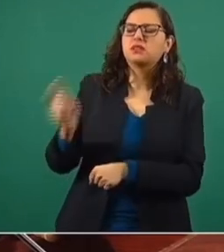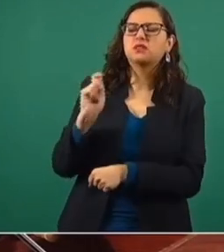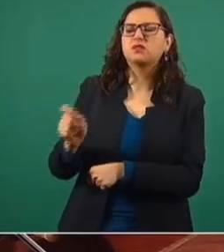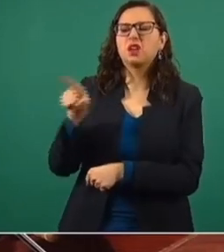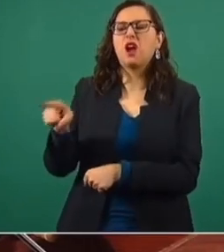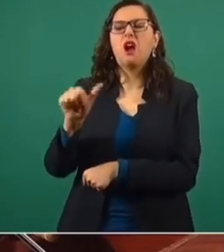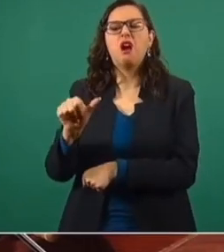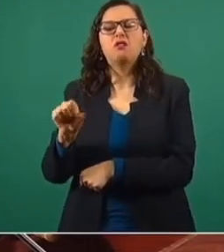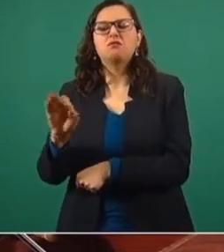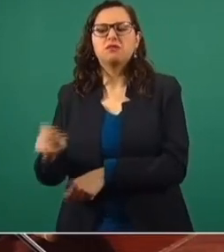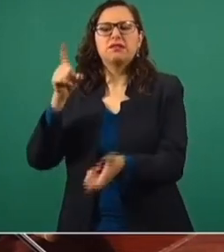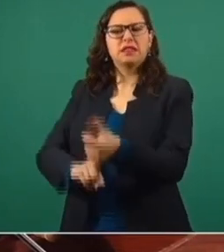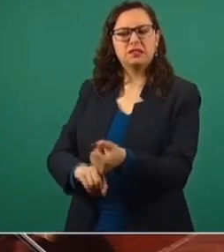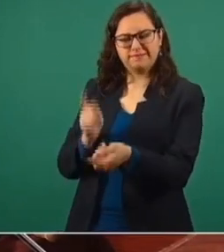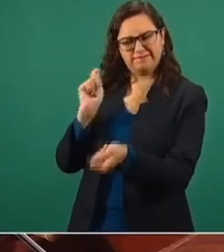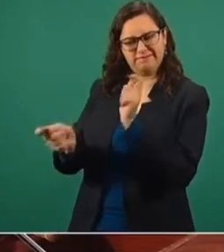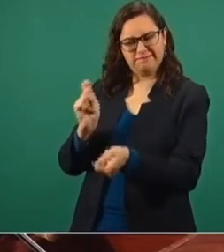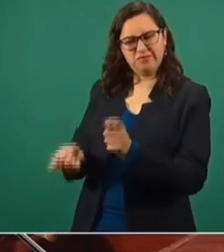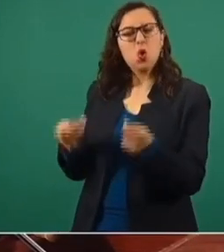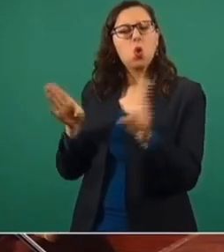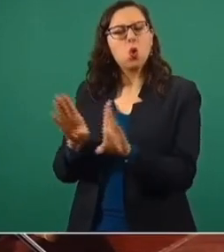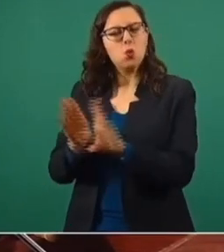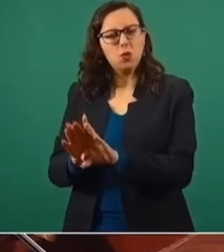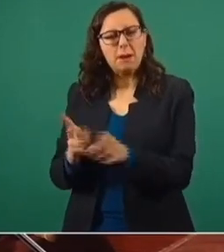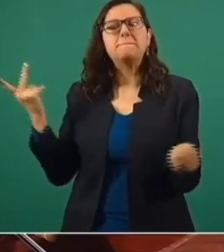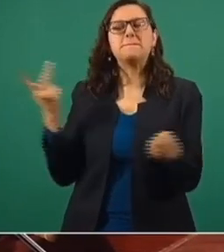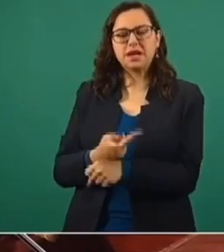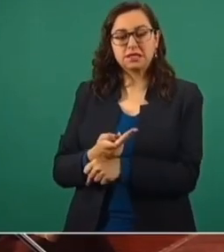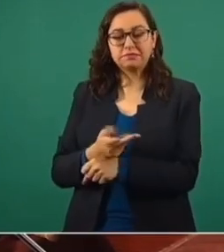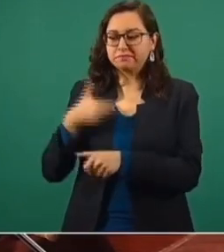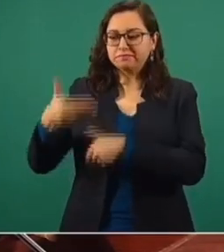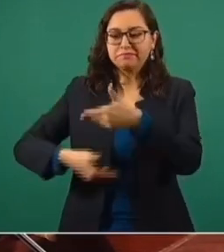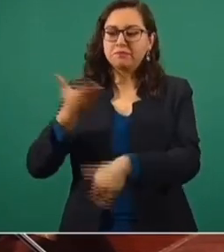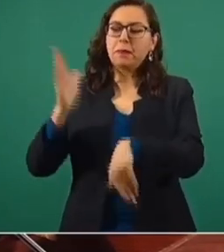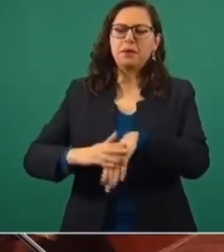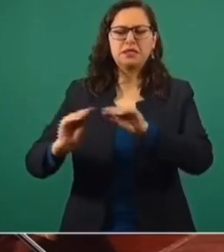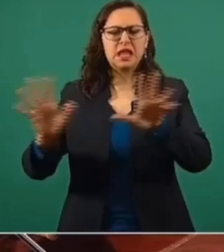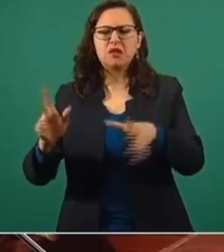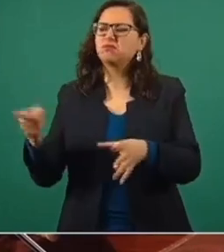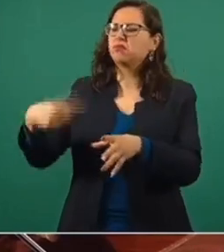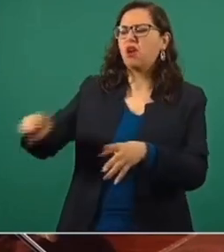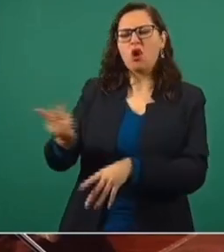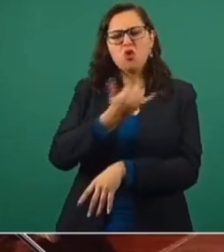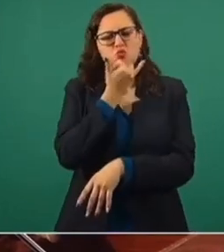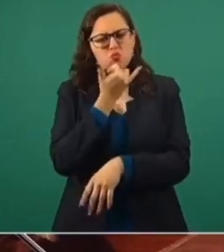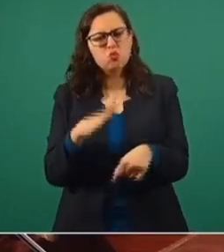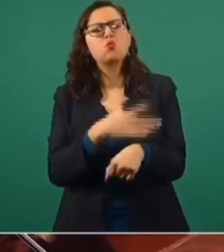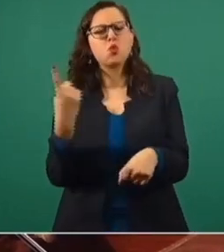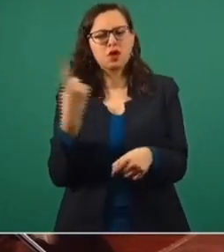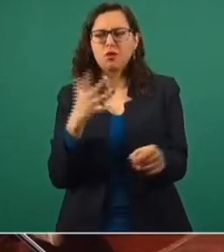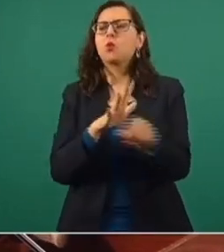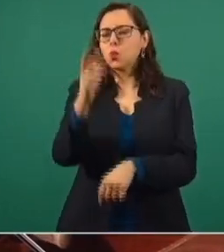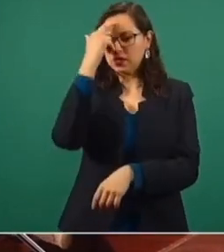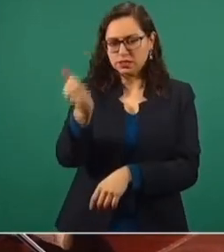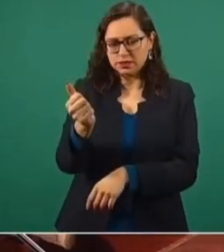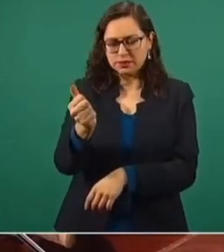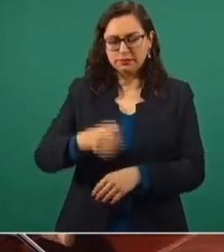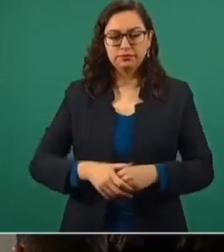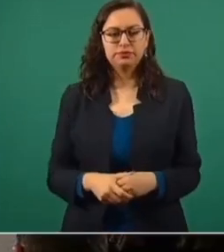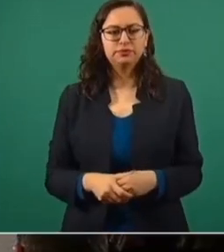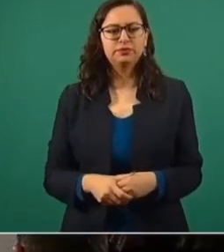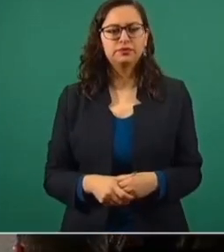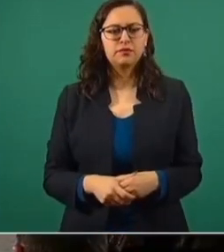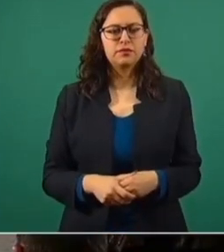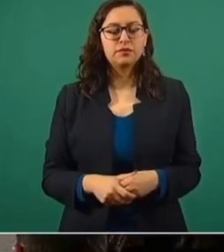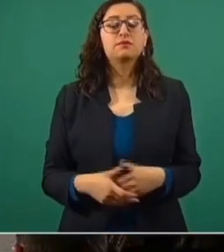que permita el esclarecimiento a fondo de las equivocas afirmaciones de la Auditoría Superior de la